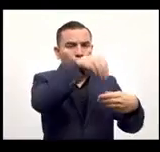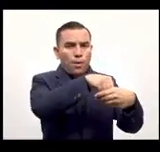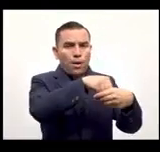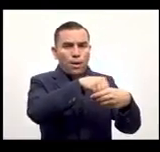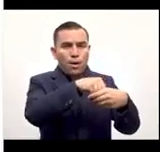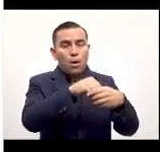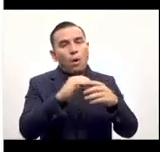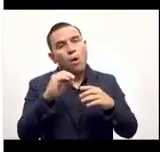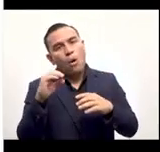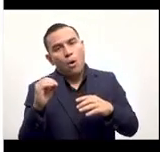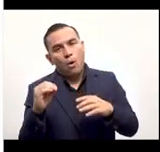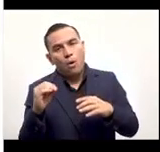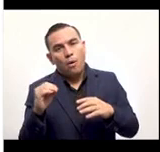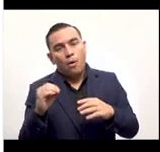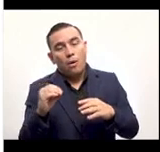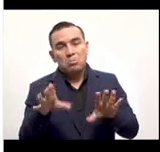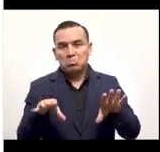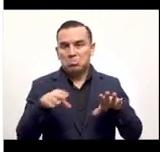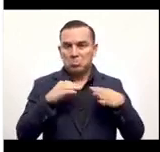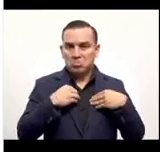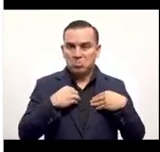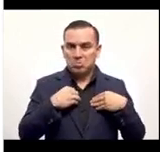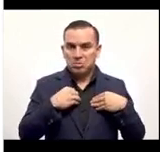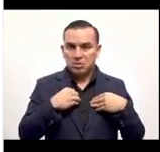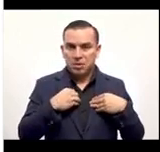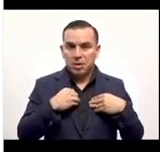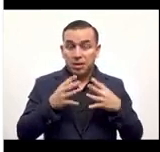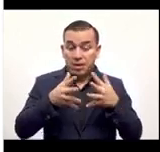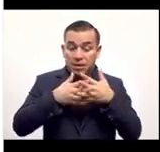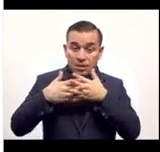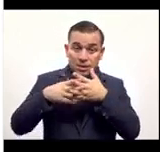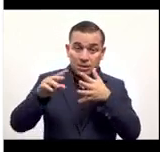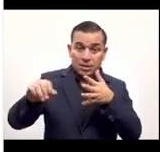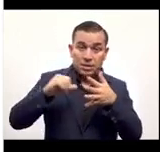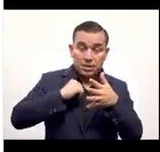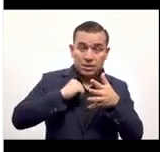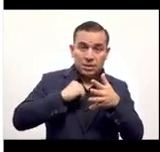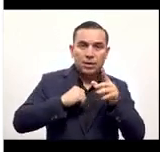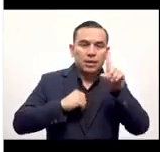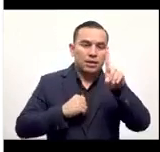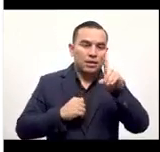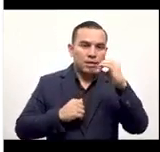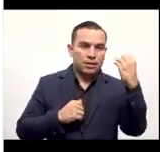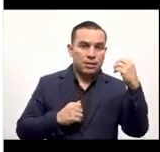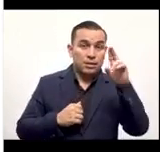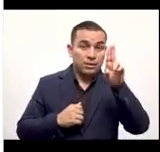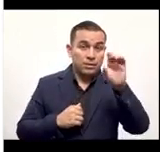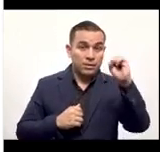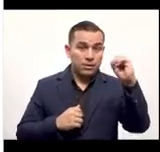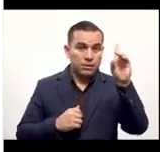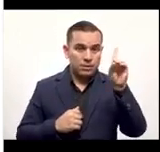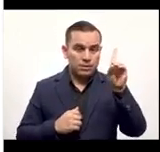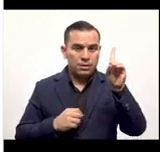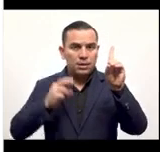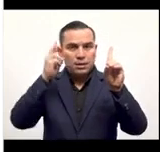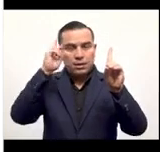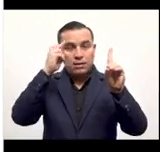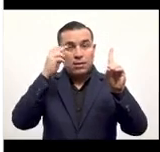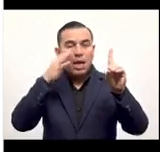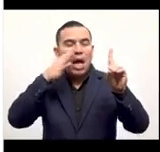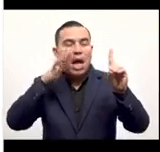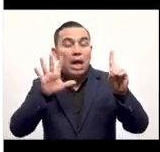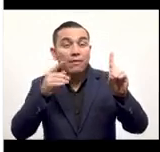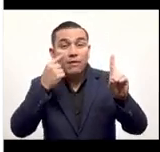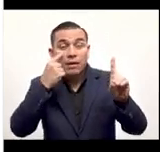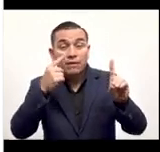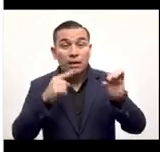puede depositar o puede recibir una remesa ahí tiene alguien depositó 100 dólares en su cuenta en su wallet y por lo